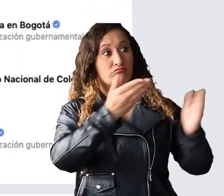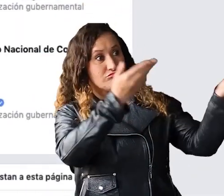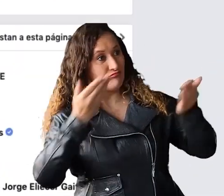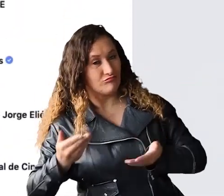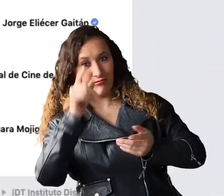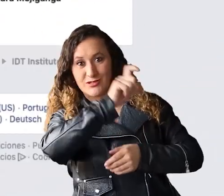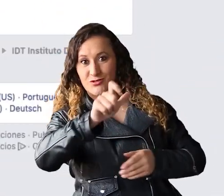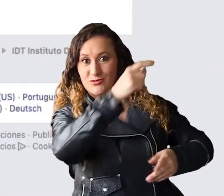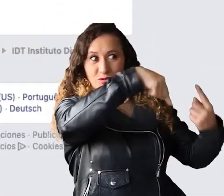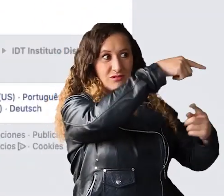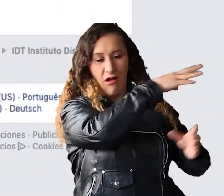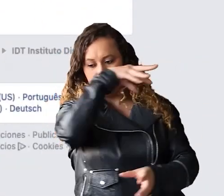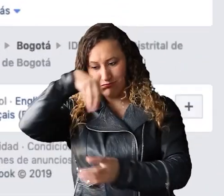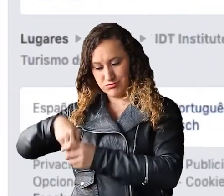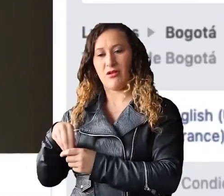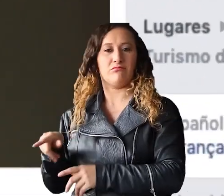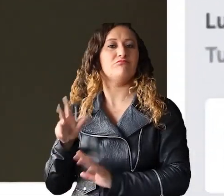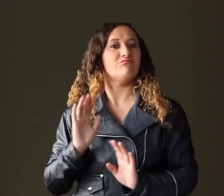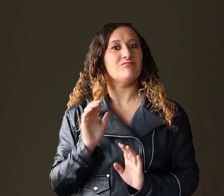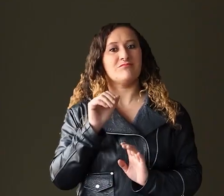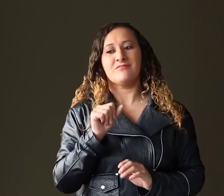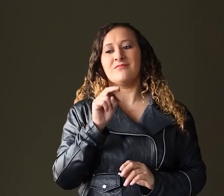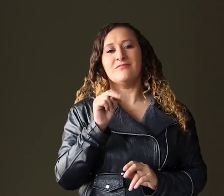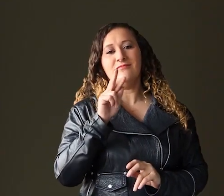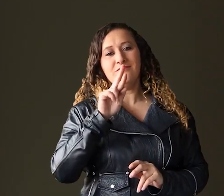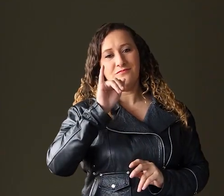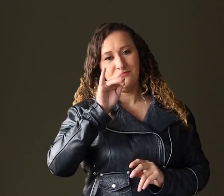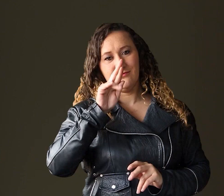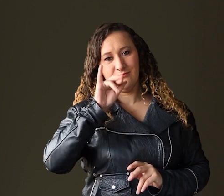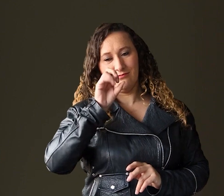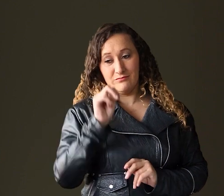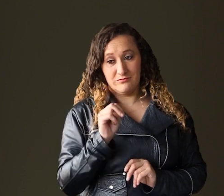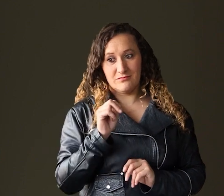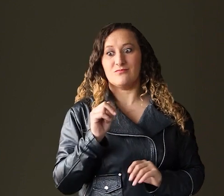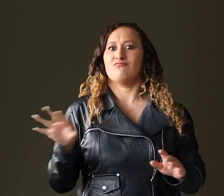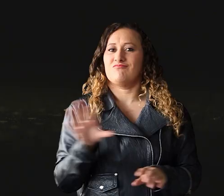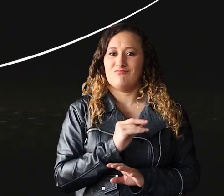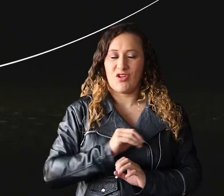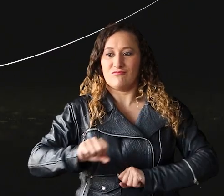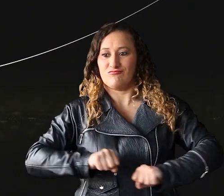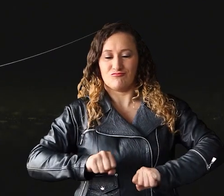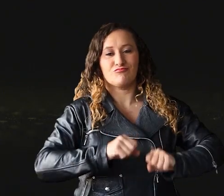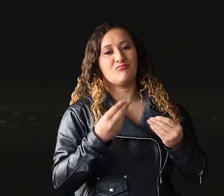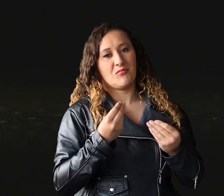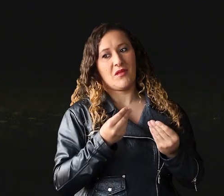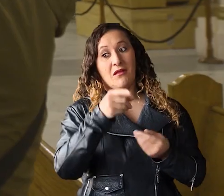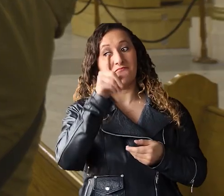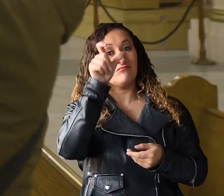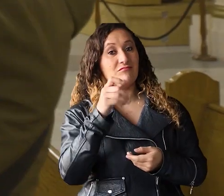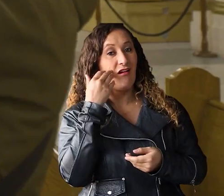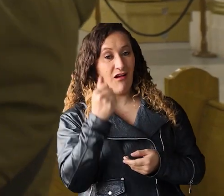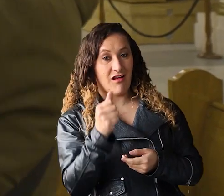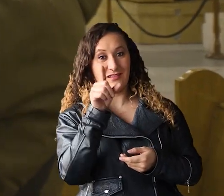Todos somos actores activos dentro del destino para garantizar la buena experiencia de Shannon. Sea porque viene a hacer turismo